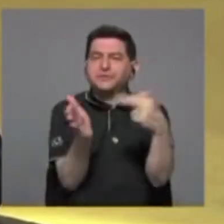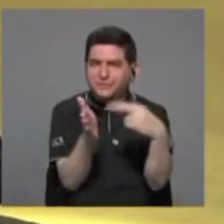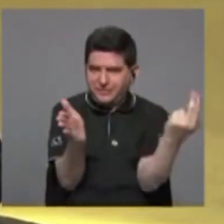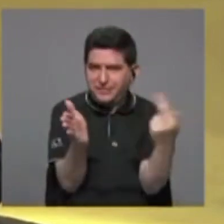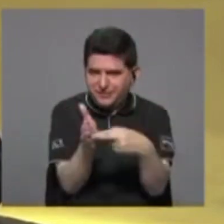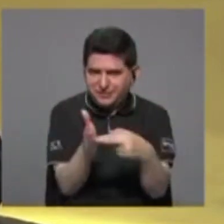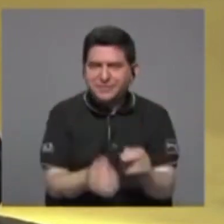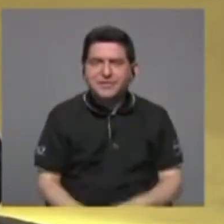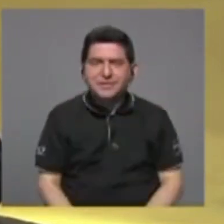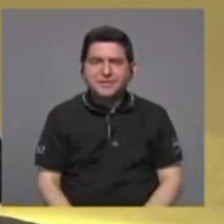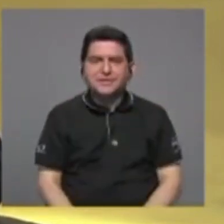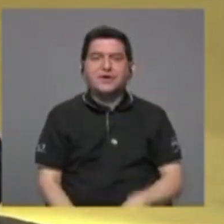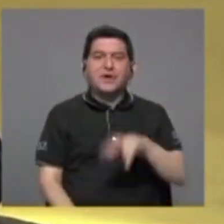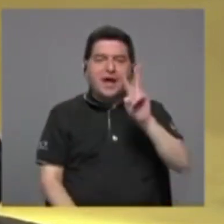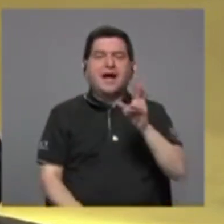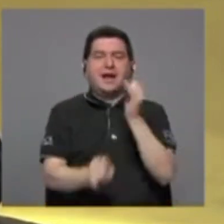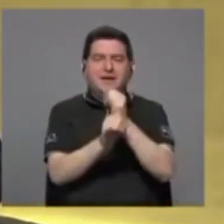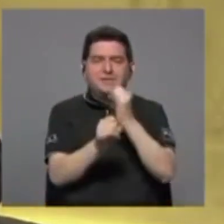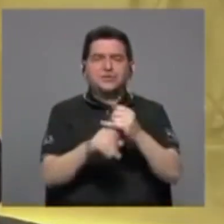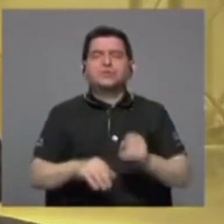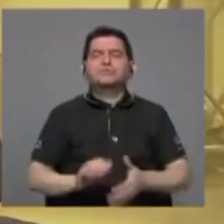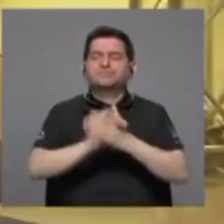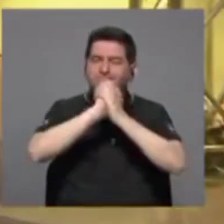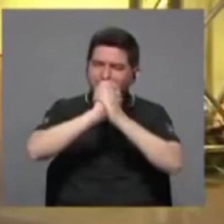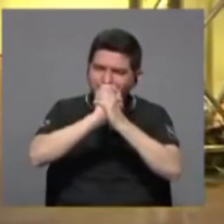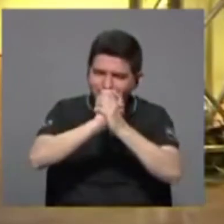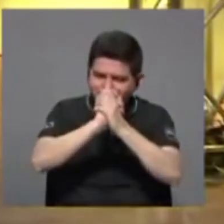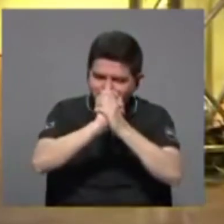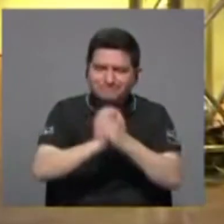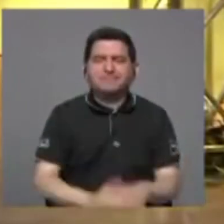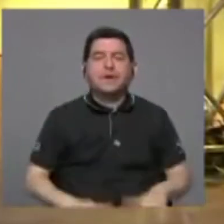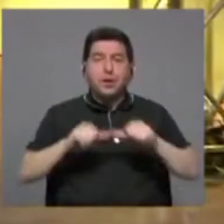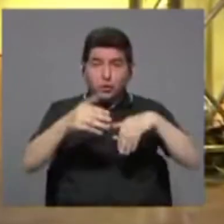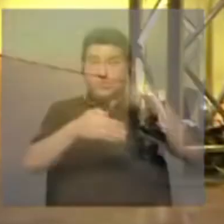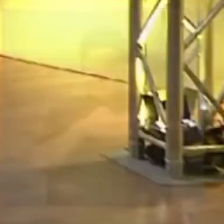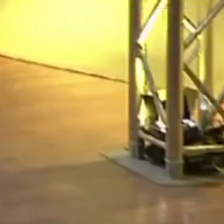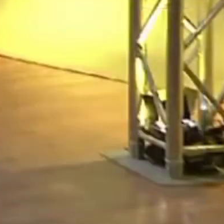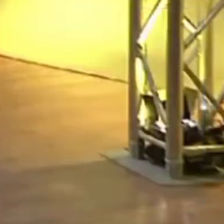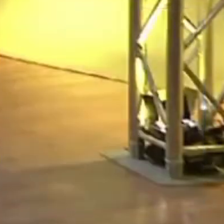a las dos instituciones las felicitaciones. Y regresamos.